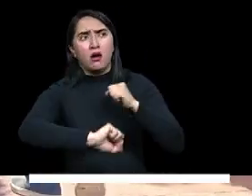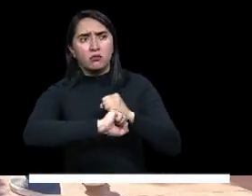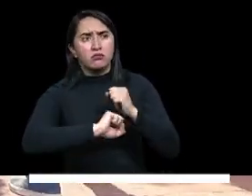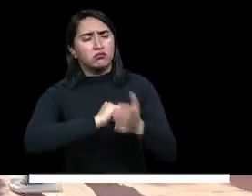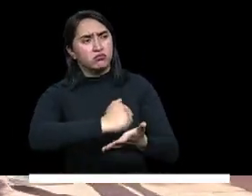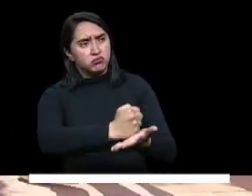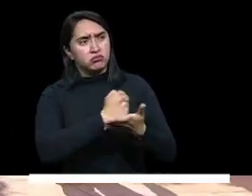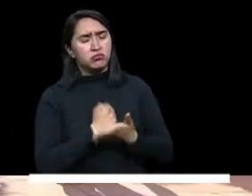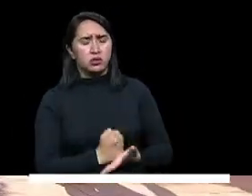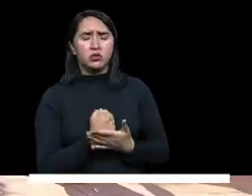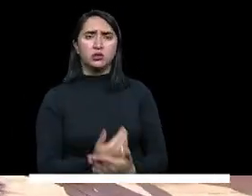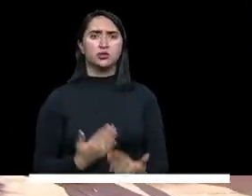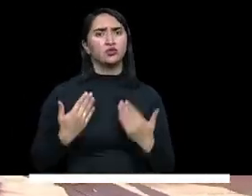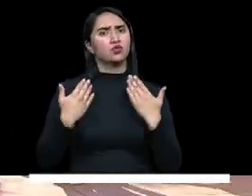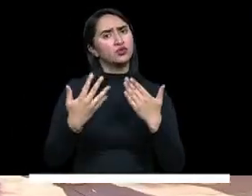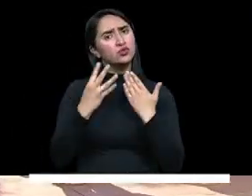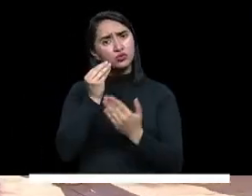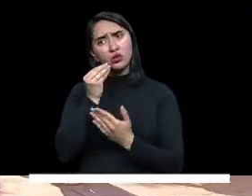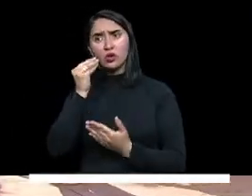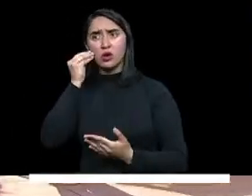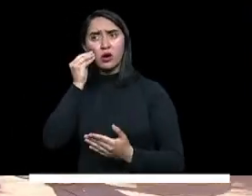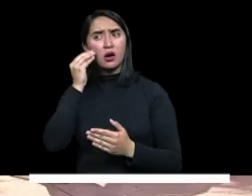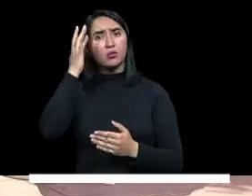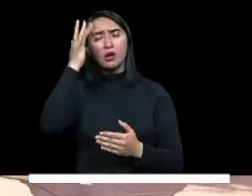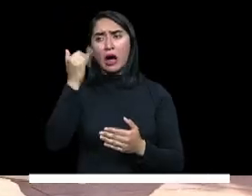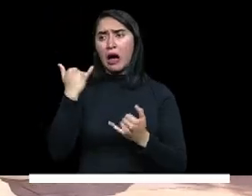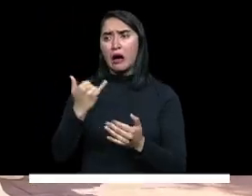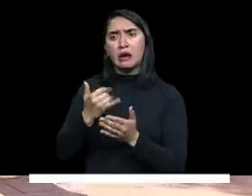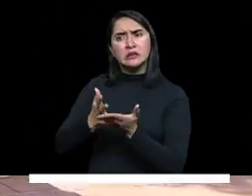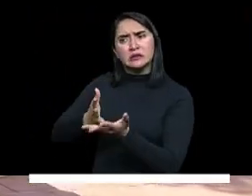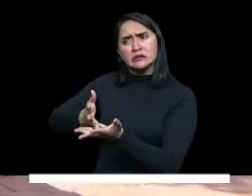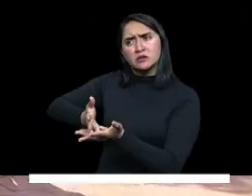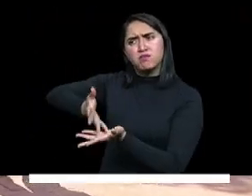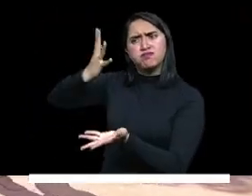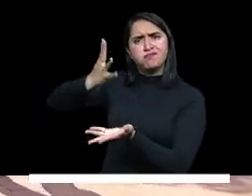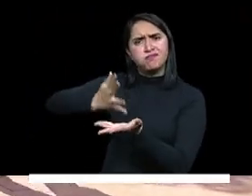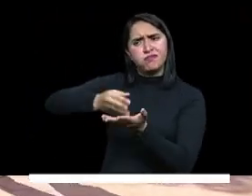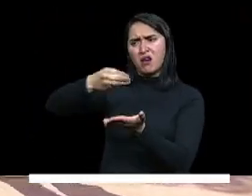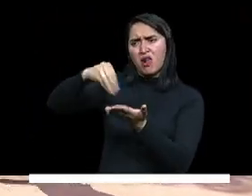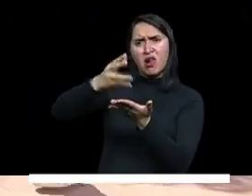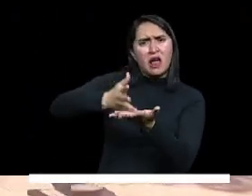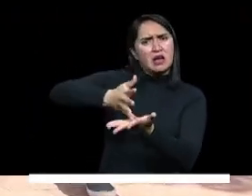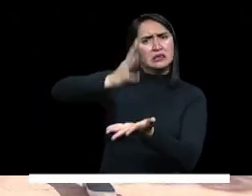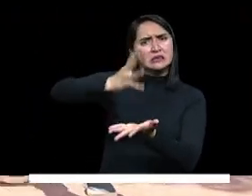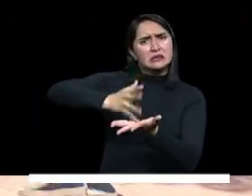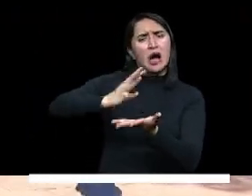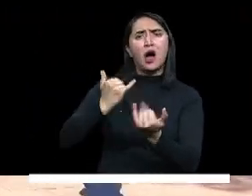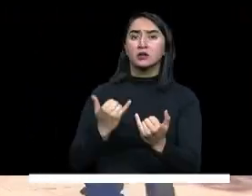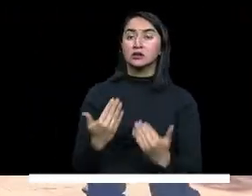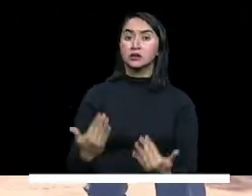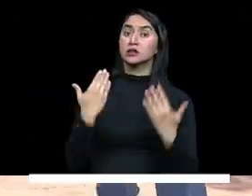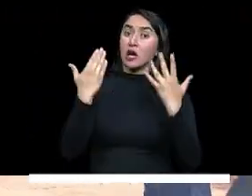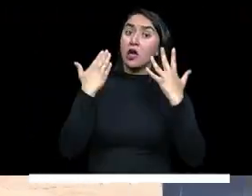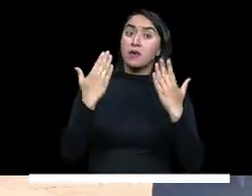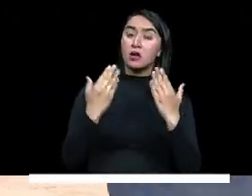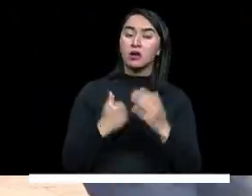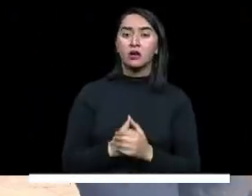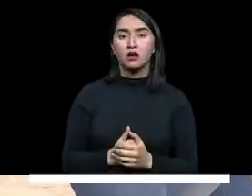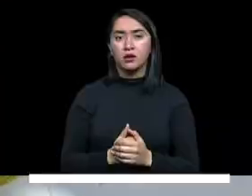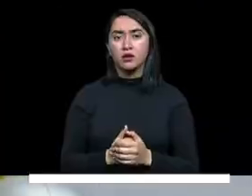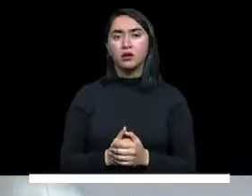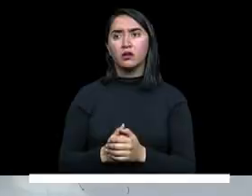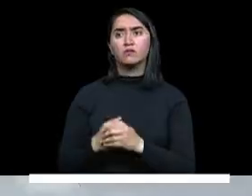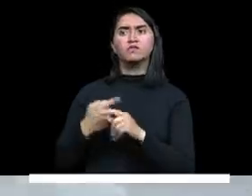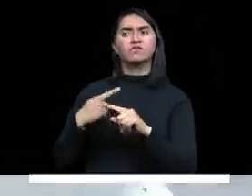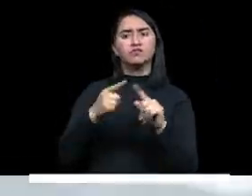en esta difícil situación donde los productos están tan encarecidos. Entonces, nos ayuda bastante el mercado